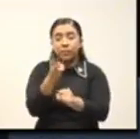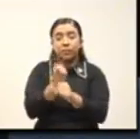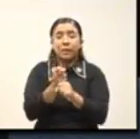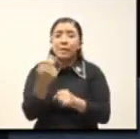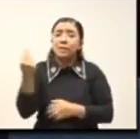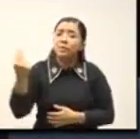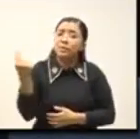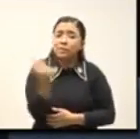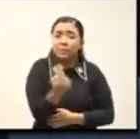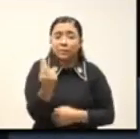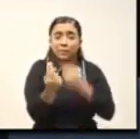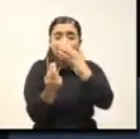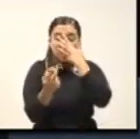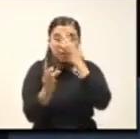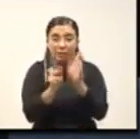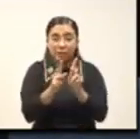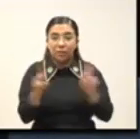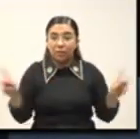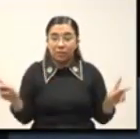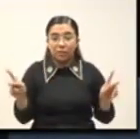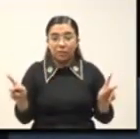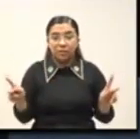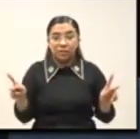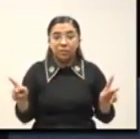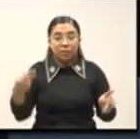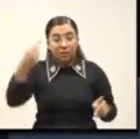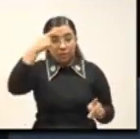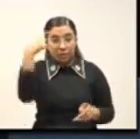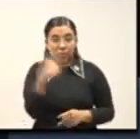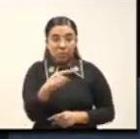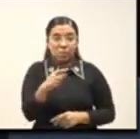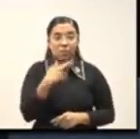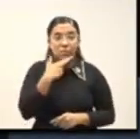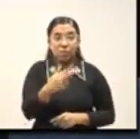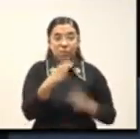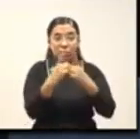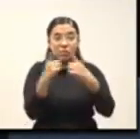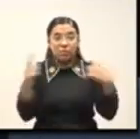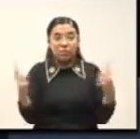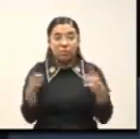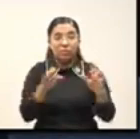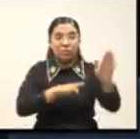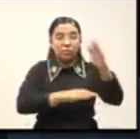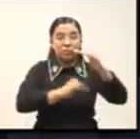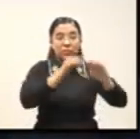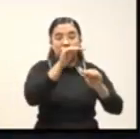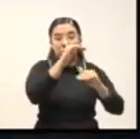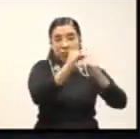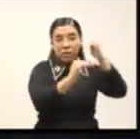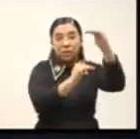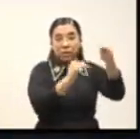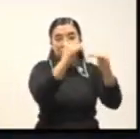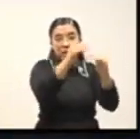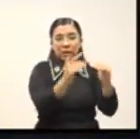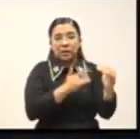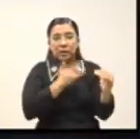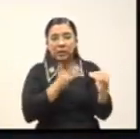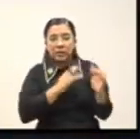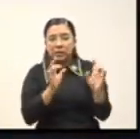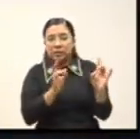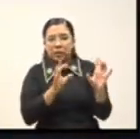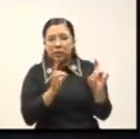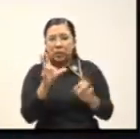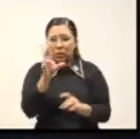necesarios para todas, todos y todes, y así poder lograr un mejor desarrollo escolar sin miedo a que pueda sucedernos algo y disfrutar de nuestra